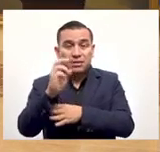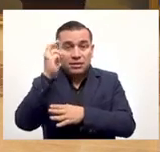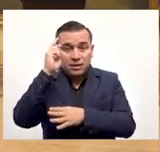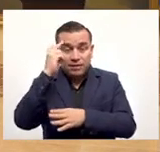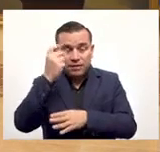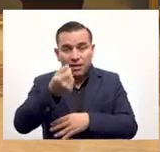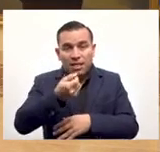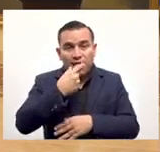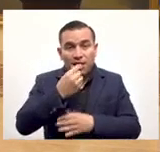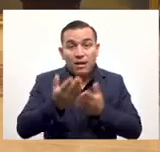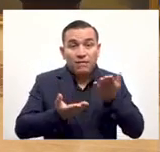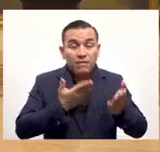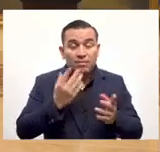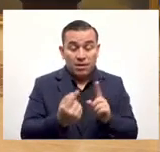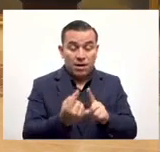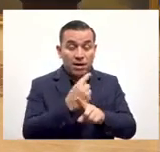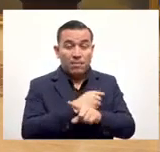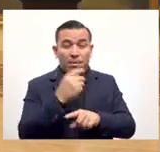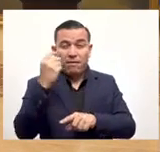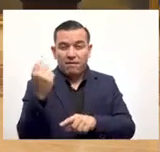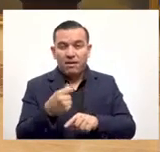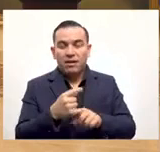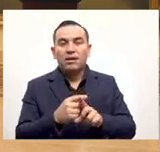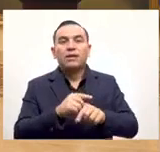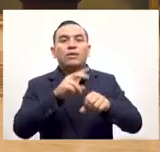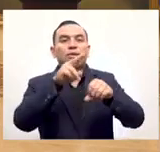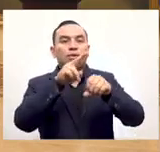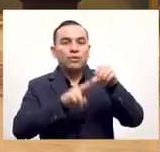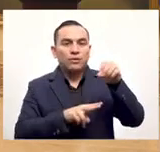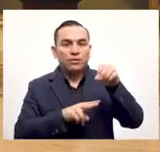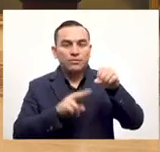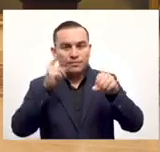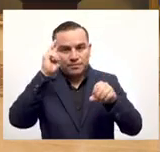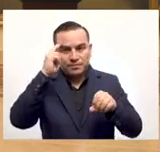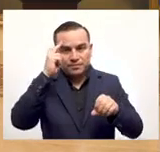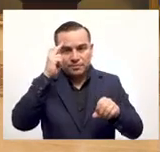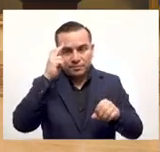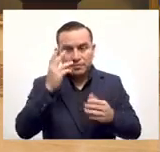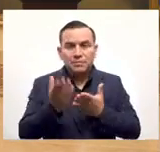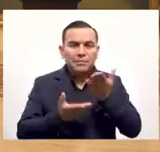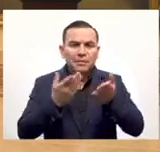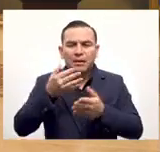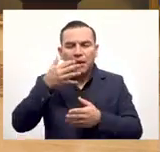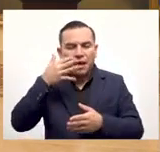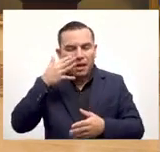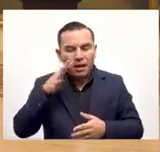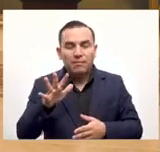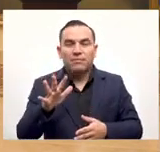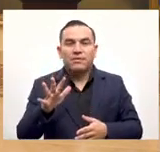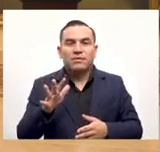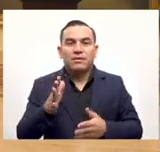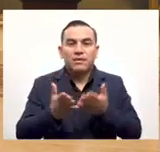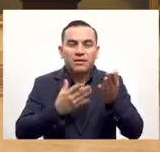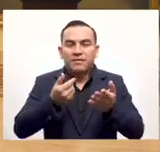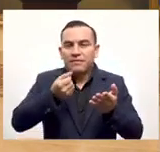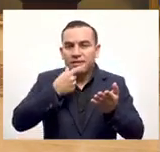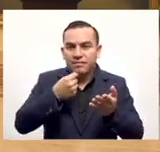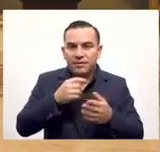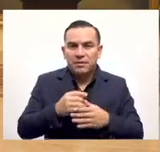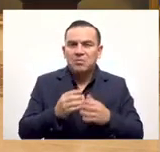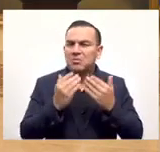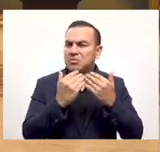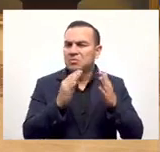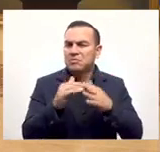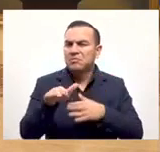aunque la farmacia lo termine recibiendo en dólares porque ellos así lo decidieron. Y cuando digo farmacia, es cualquier comercio. Pongo de